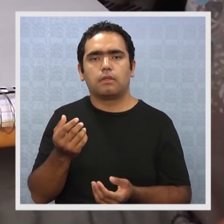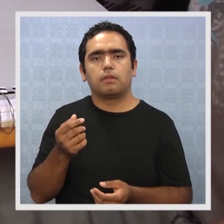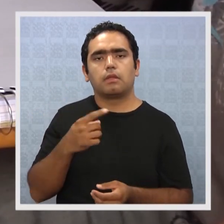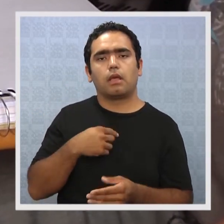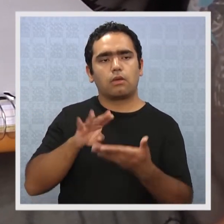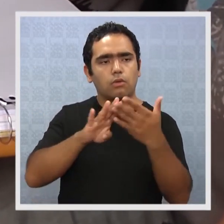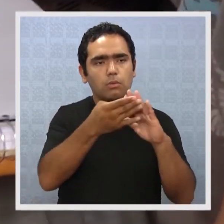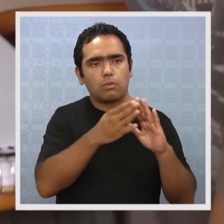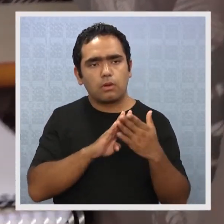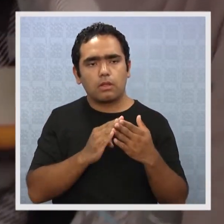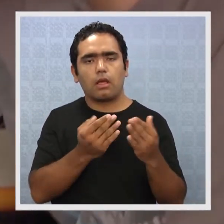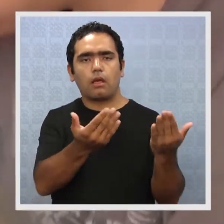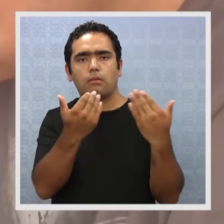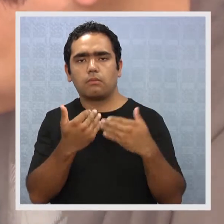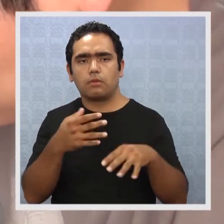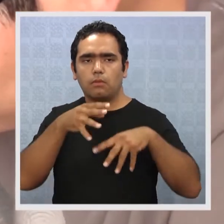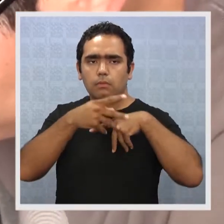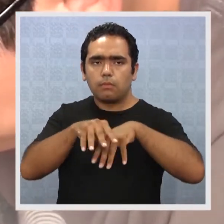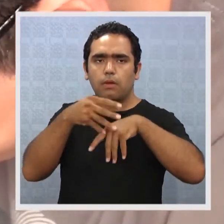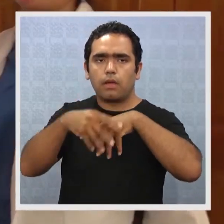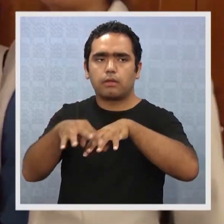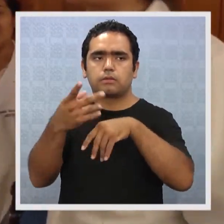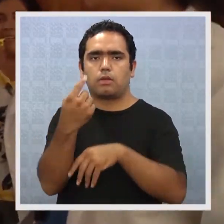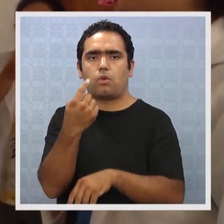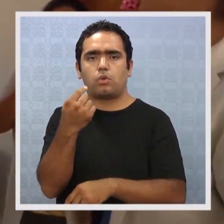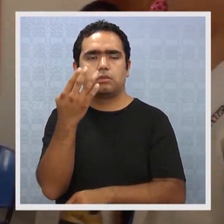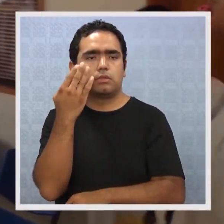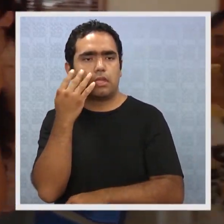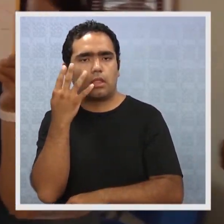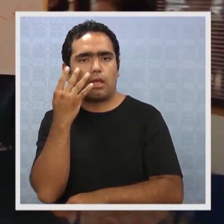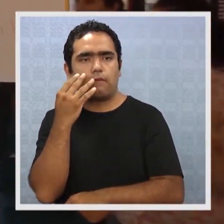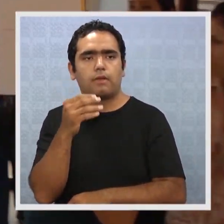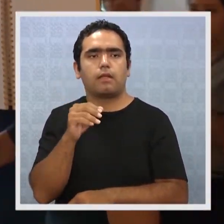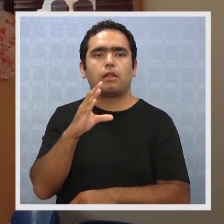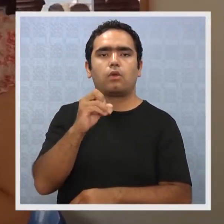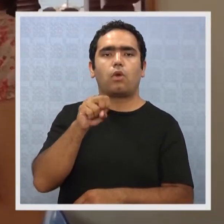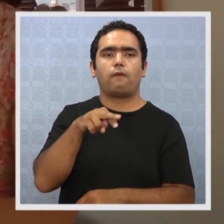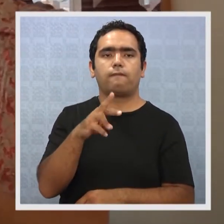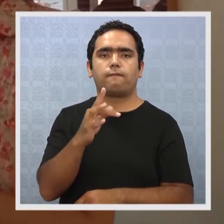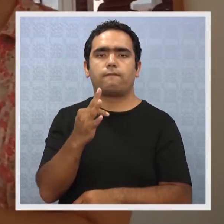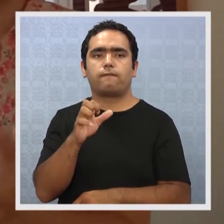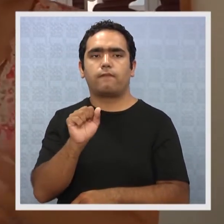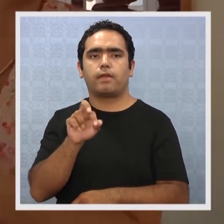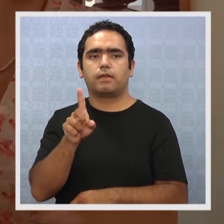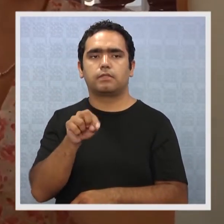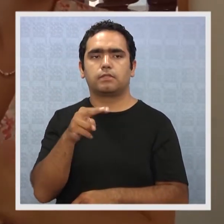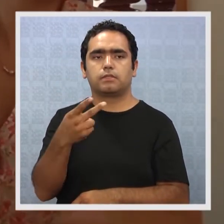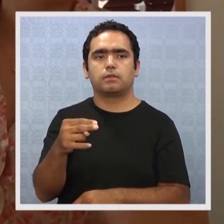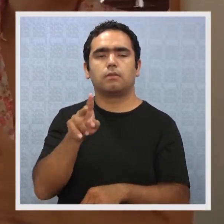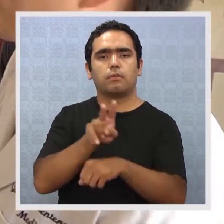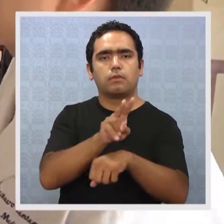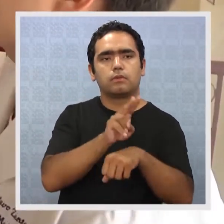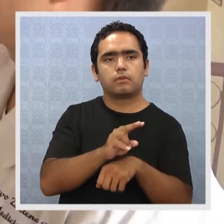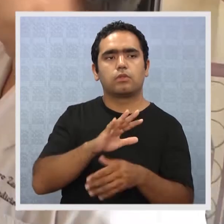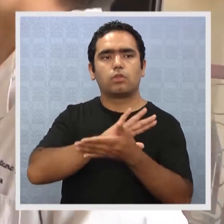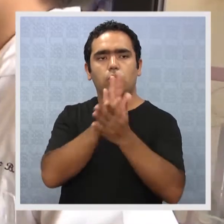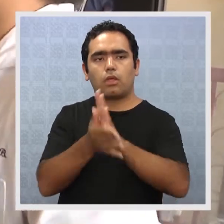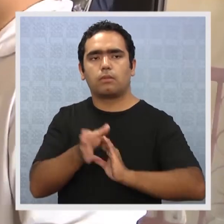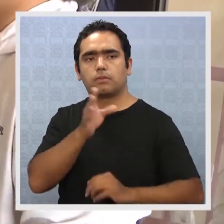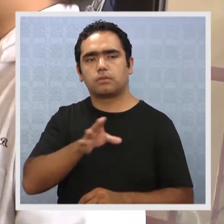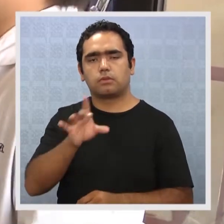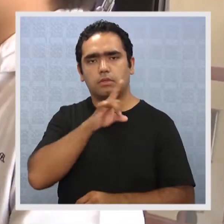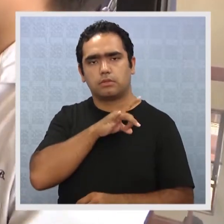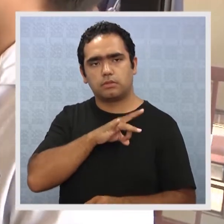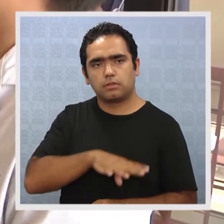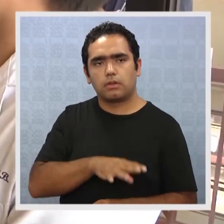que la comunidad se sume a la marcha convocada para el 11 de abril por la CONFES y los profesores, para que todos los chilenos tengan